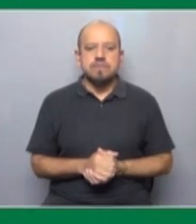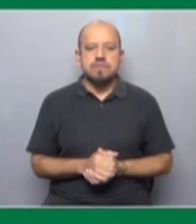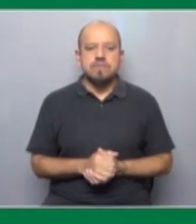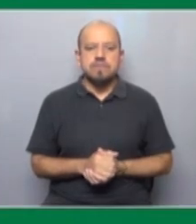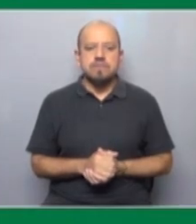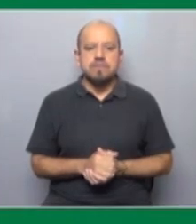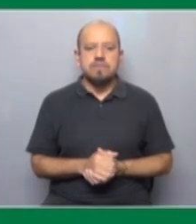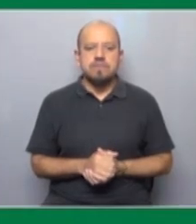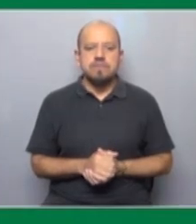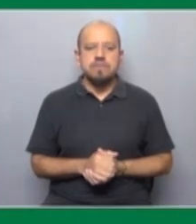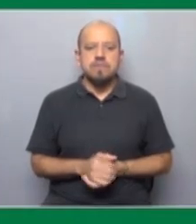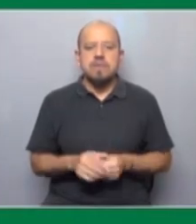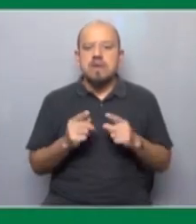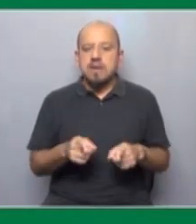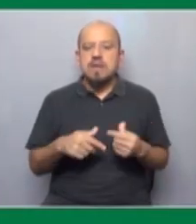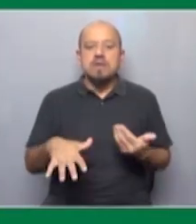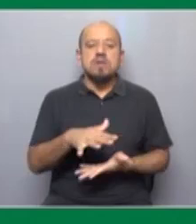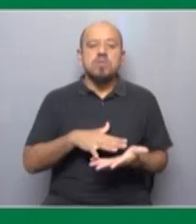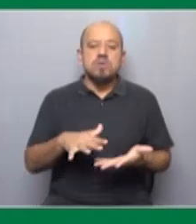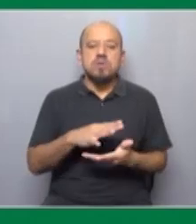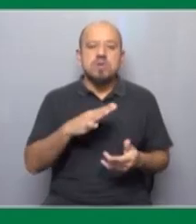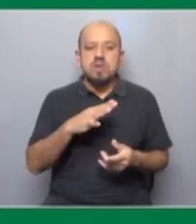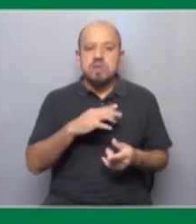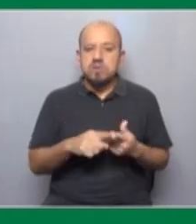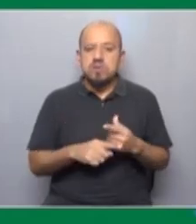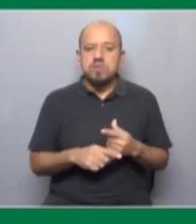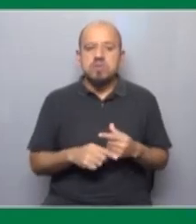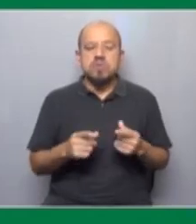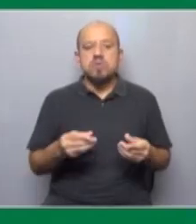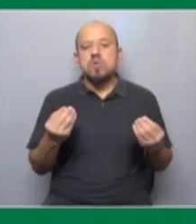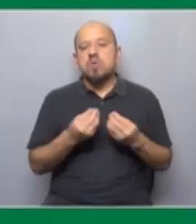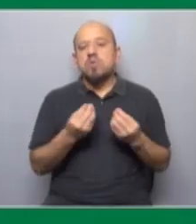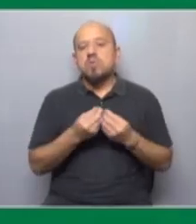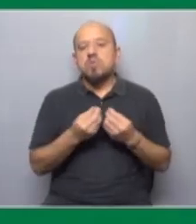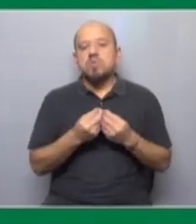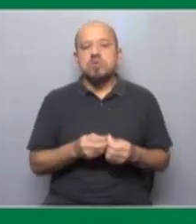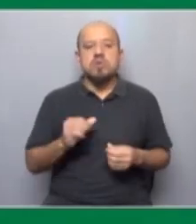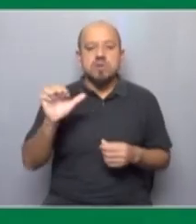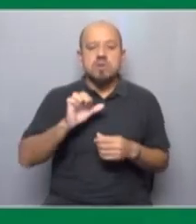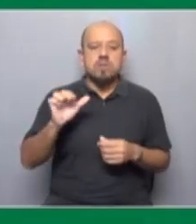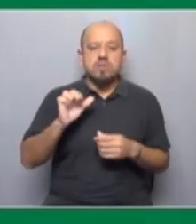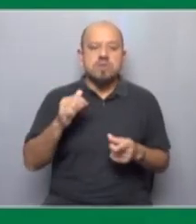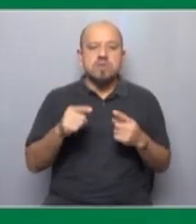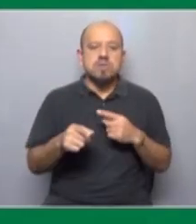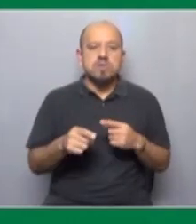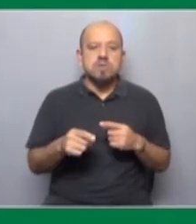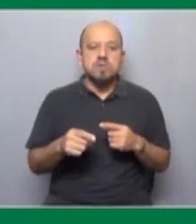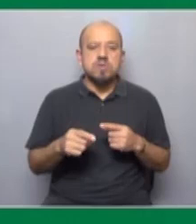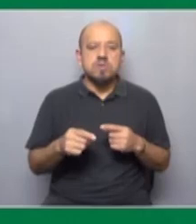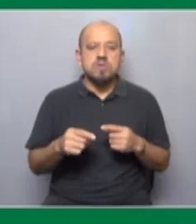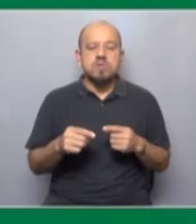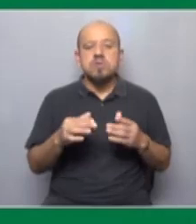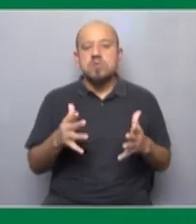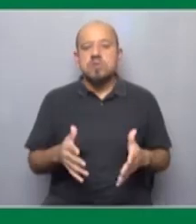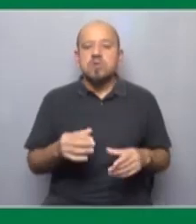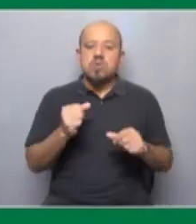Y precisamente esta situación genera otra que tiene que ver con que muchas de las grandes empresas en materia de generación de ganancia